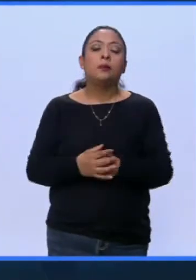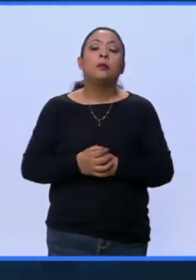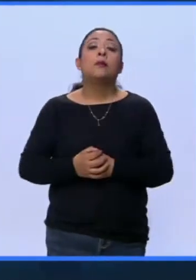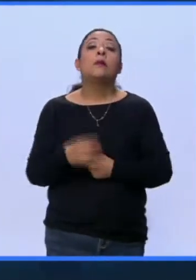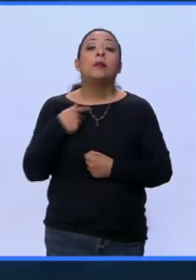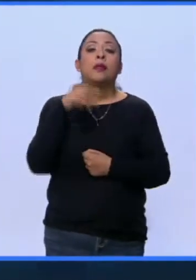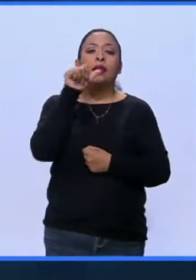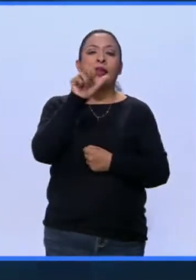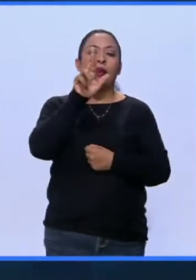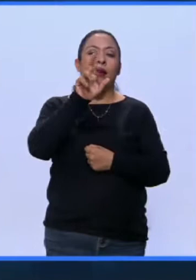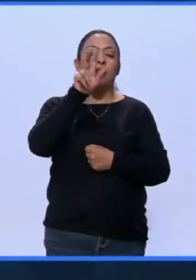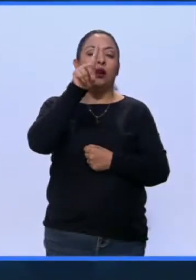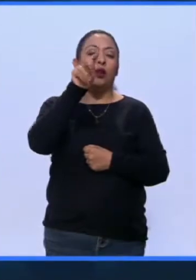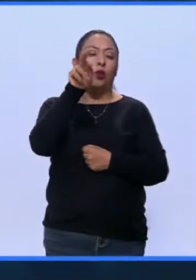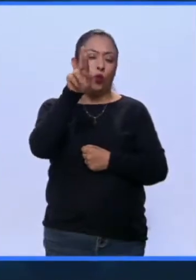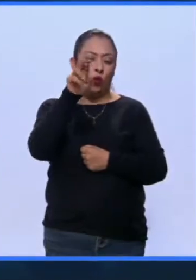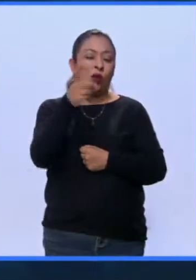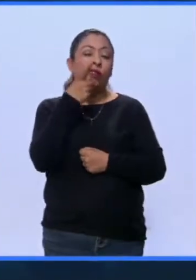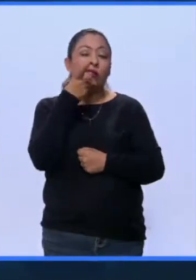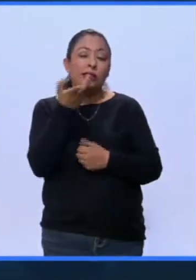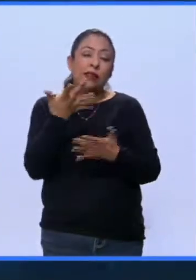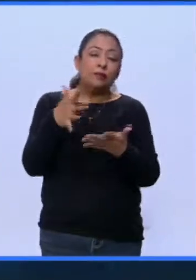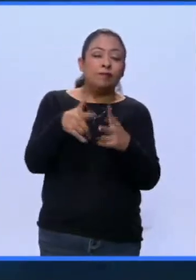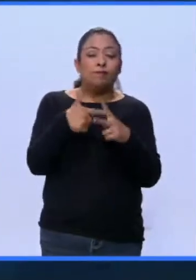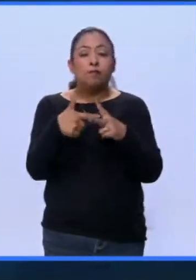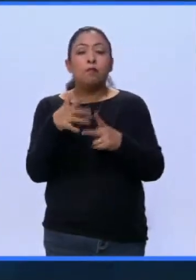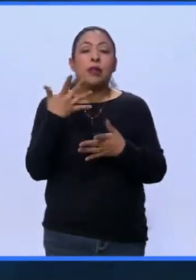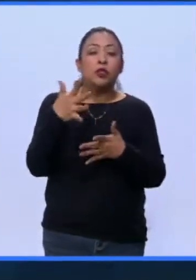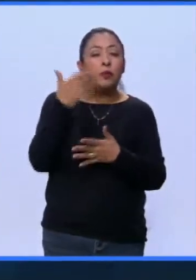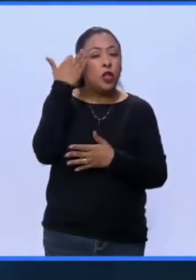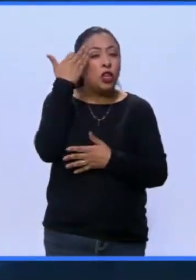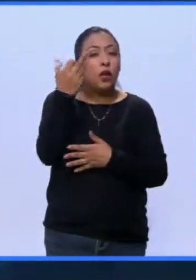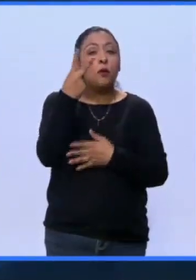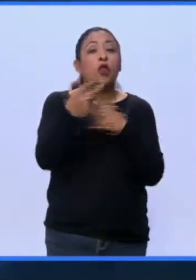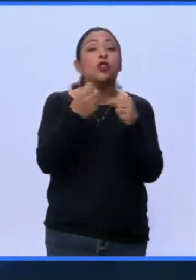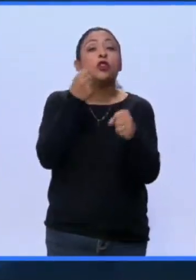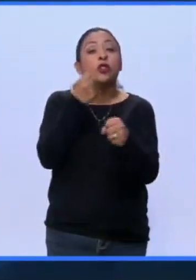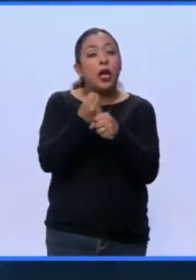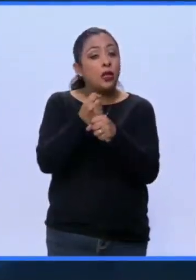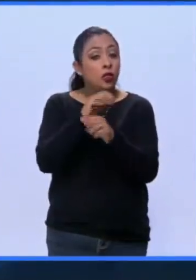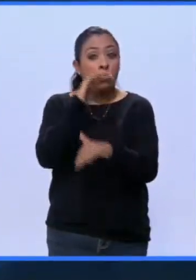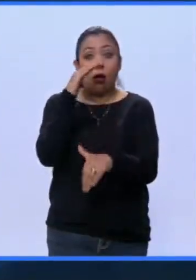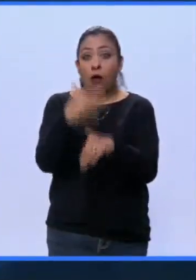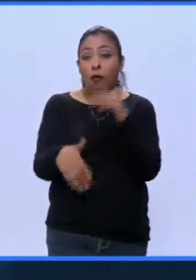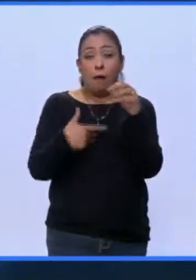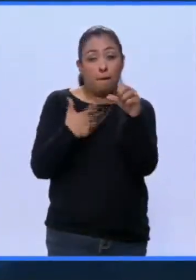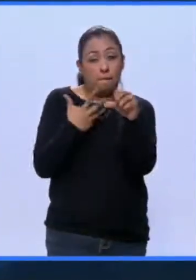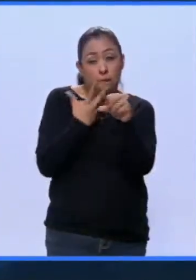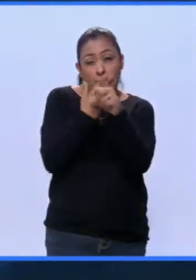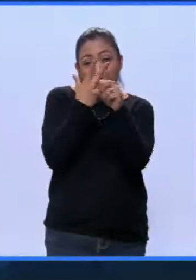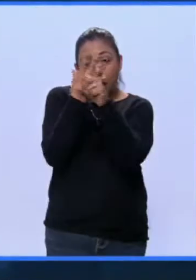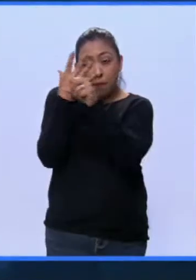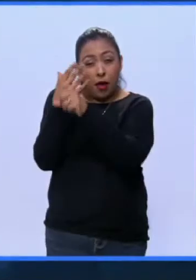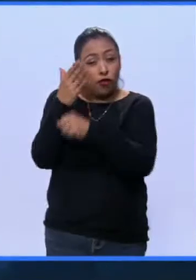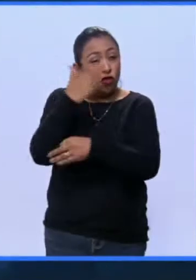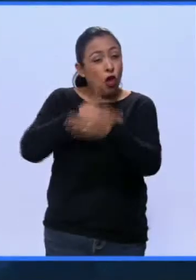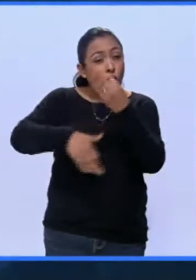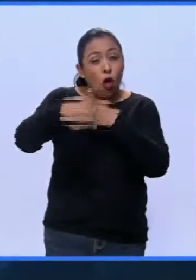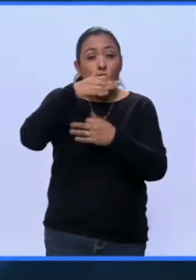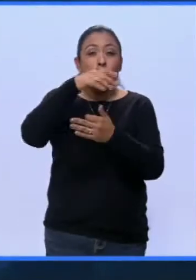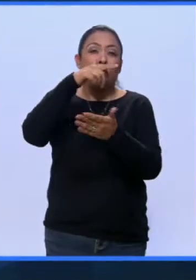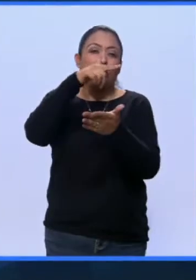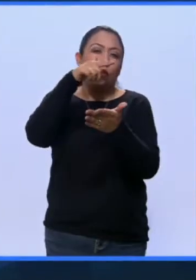Arturo Balandrano calcula que se necesitarán dos años para terminar de reparar y restaurar todos los